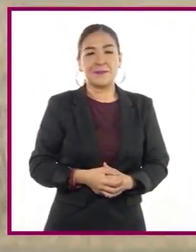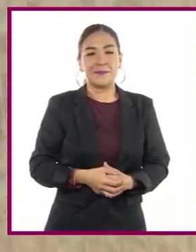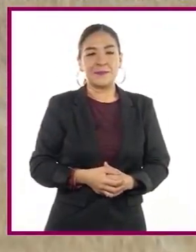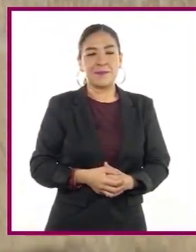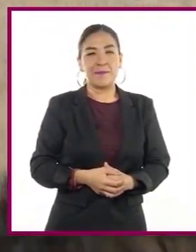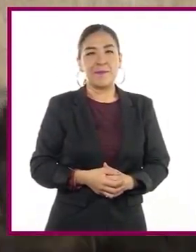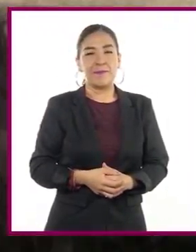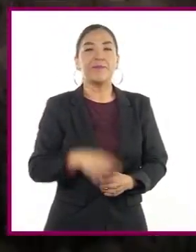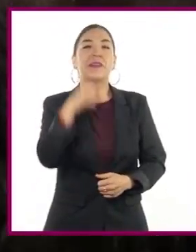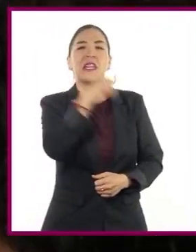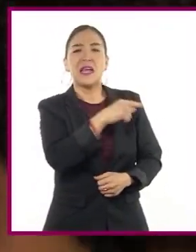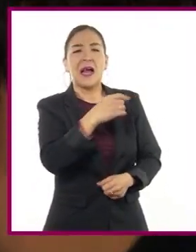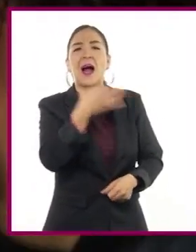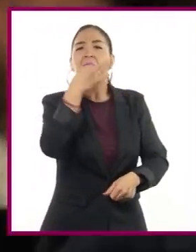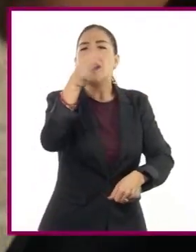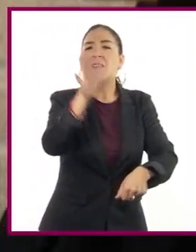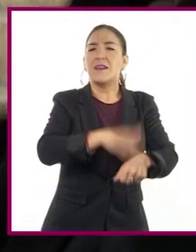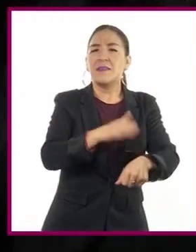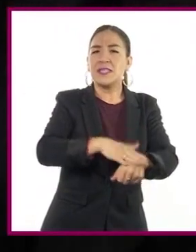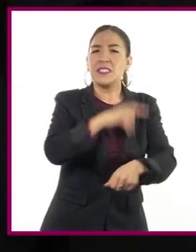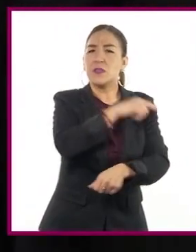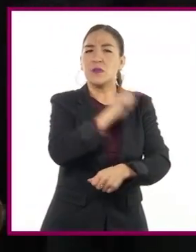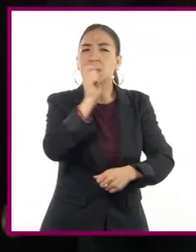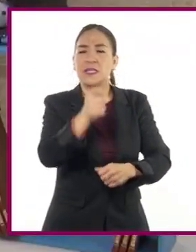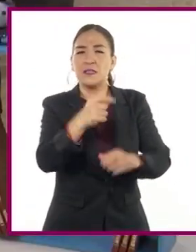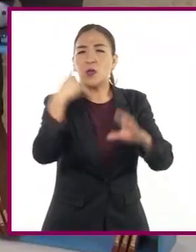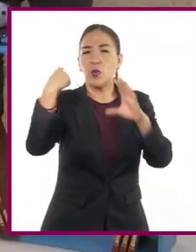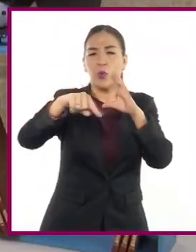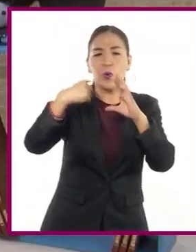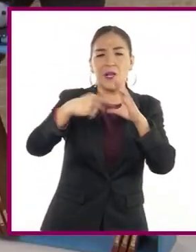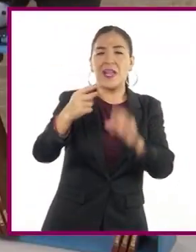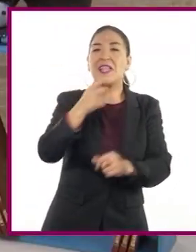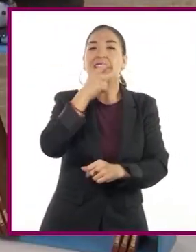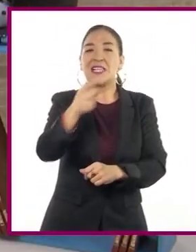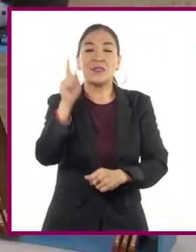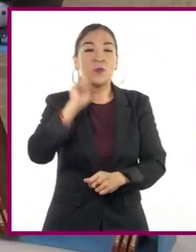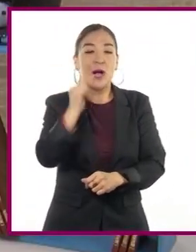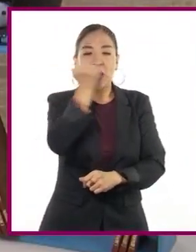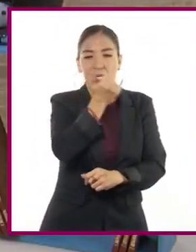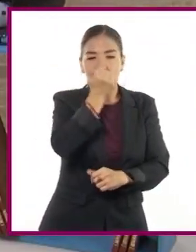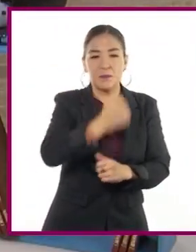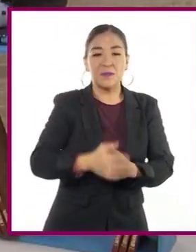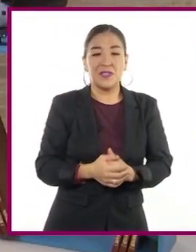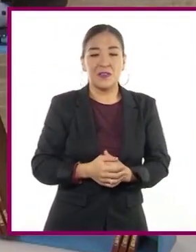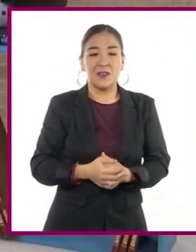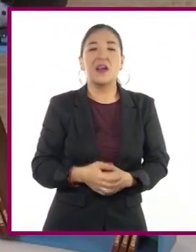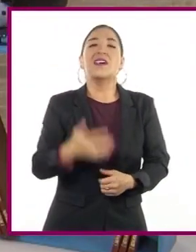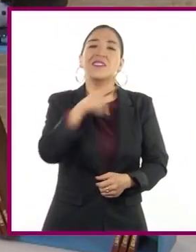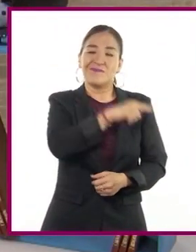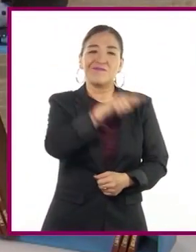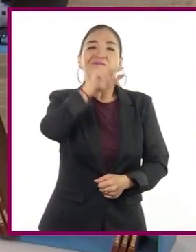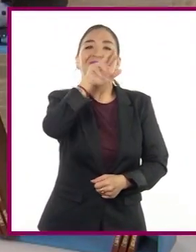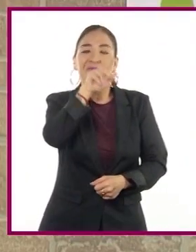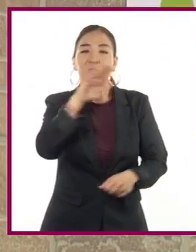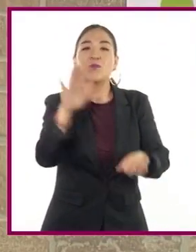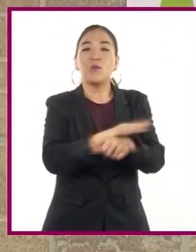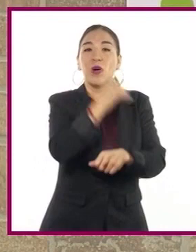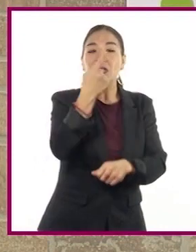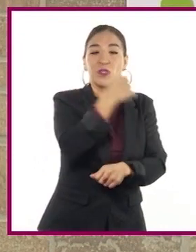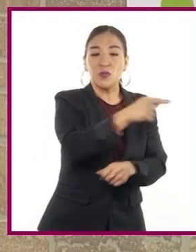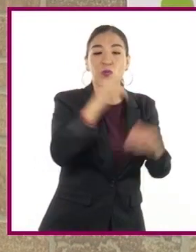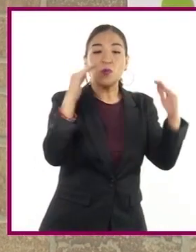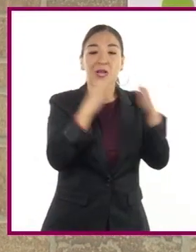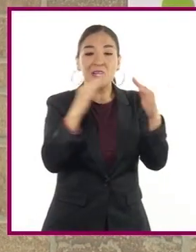Aquí un mensaje electrónico donde nos dice la alumna que está preocupada porque en su casa